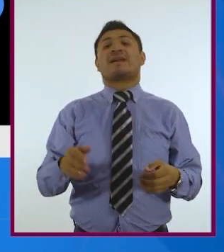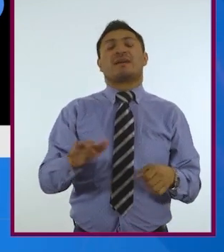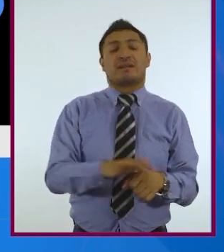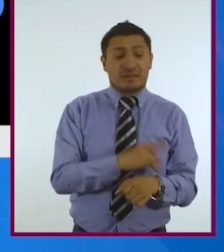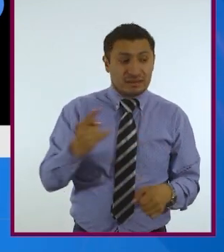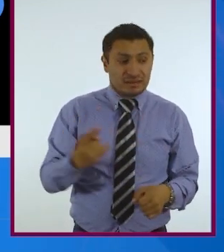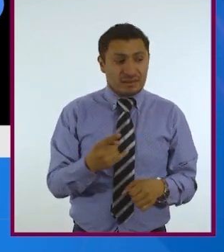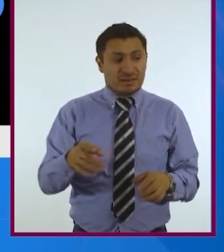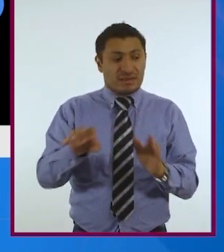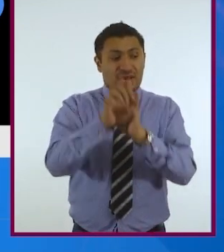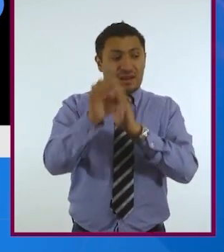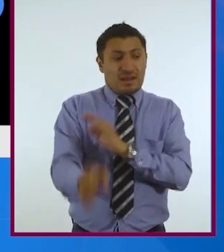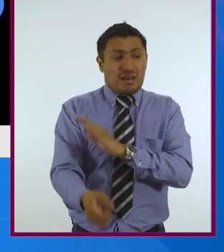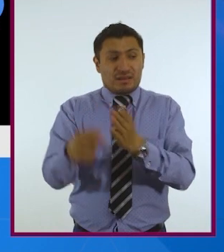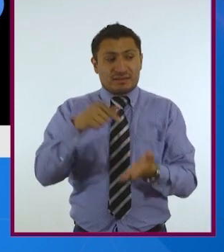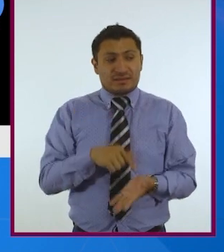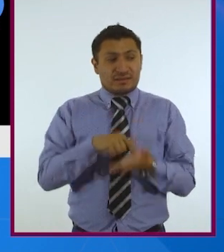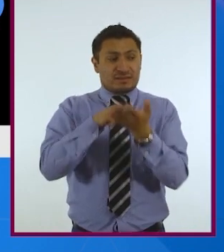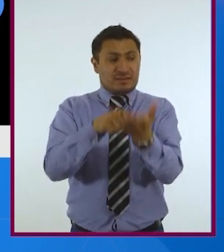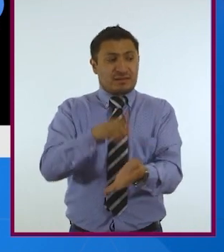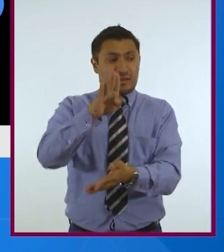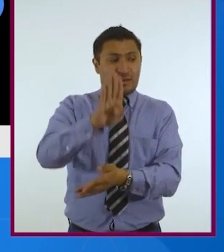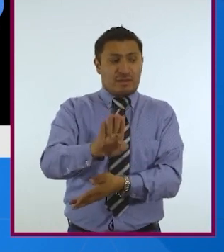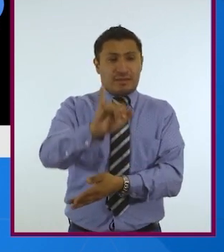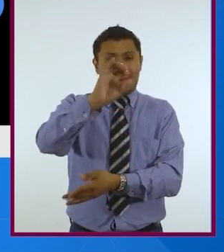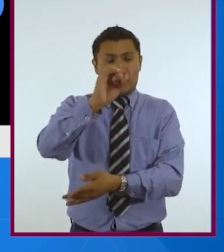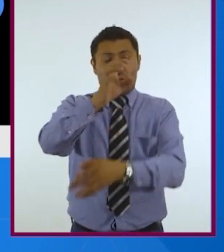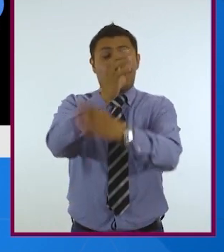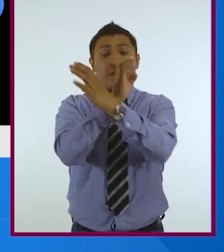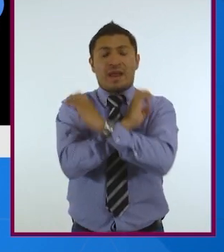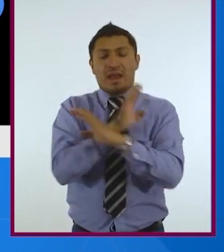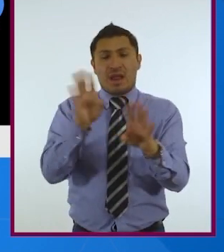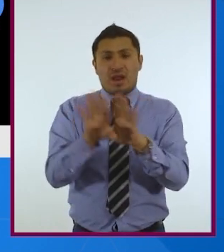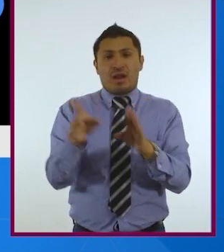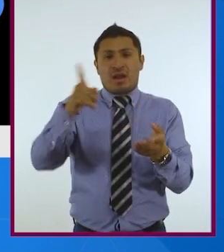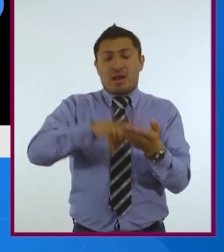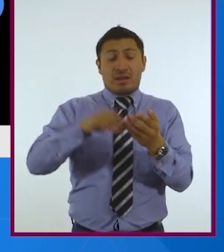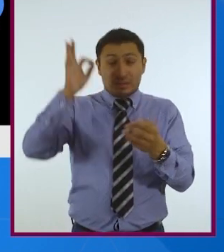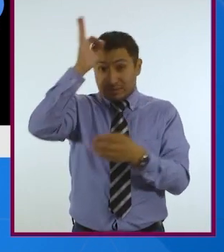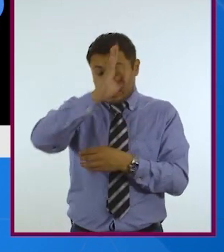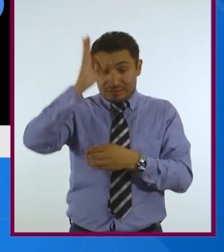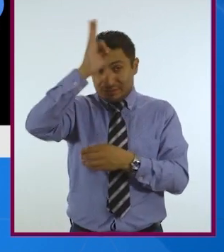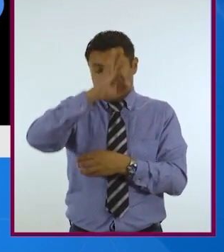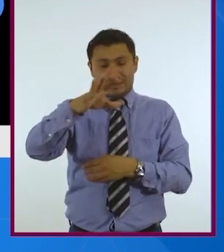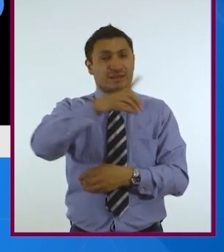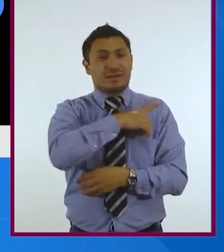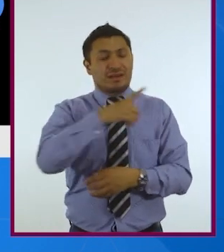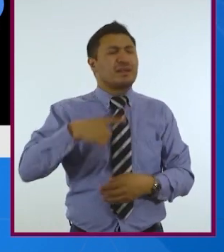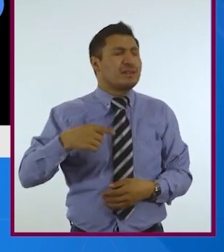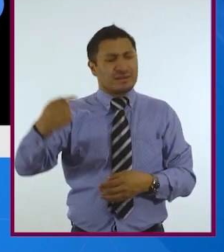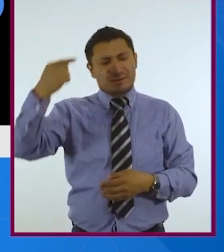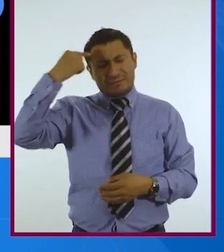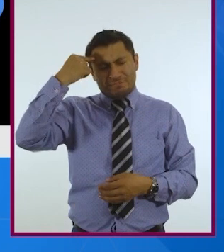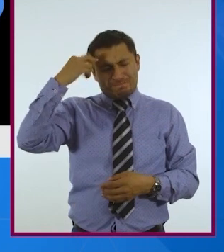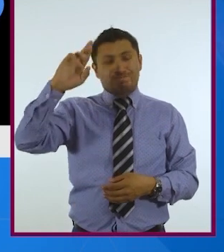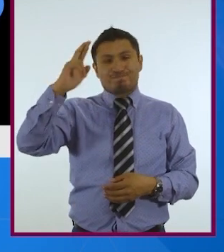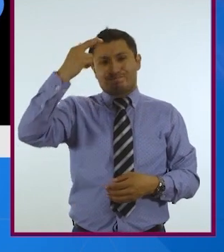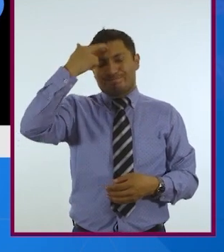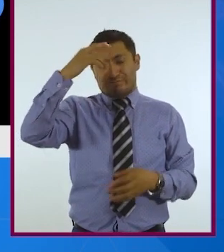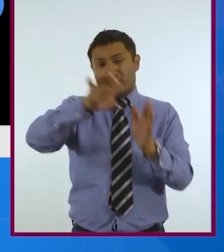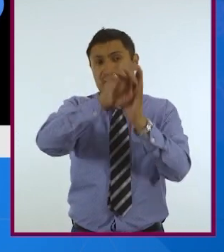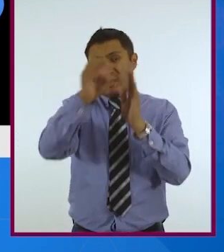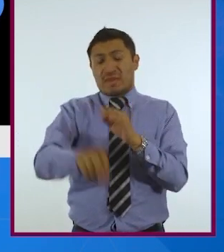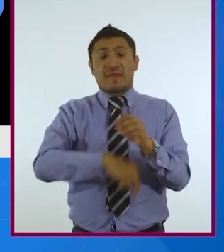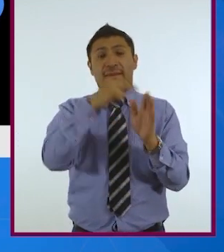Porque, digamos, una propuesta bioética hecha desde el ámbito de la filosofía tiene que tener en cuenta, por ejemplo,